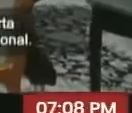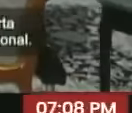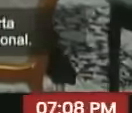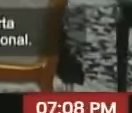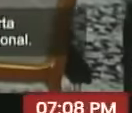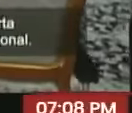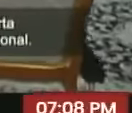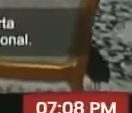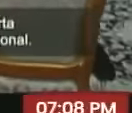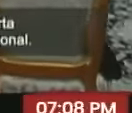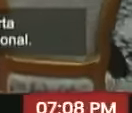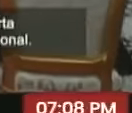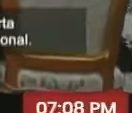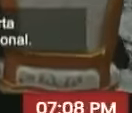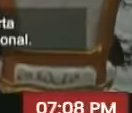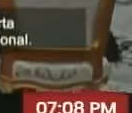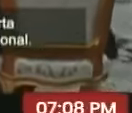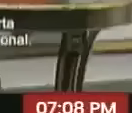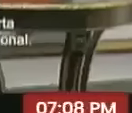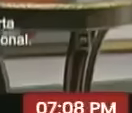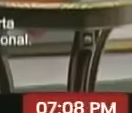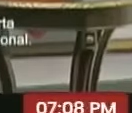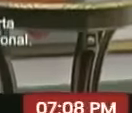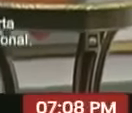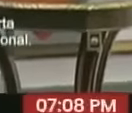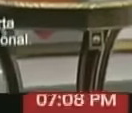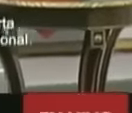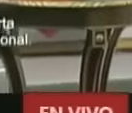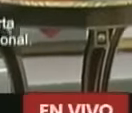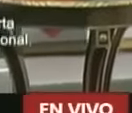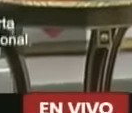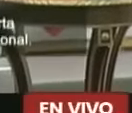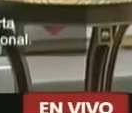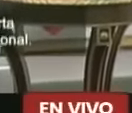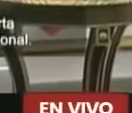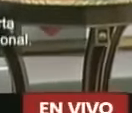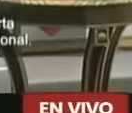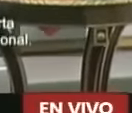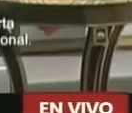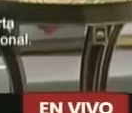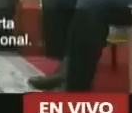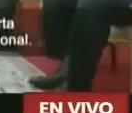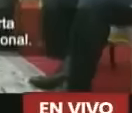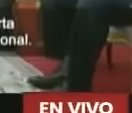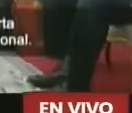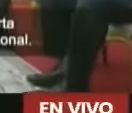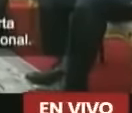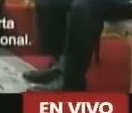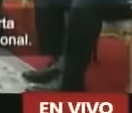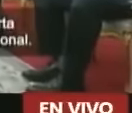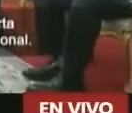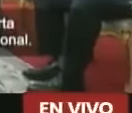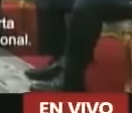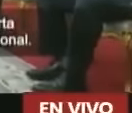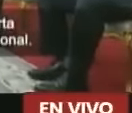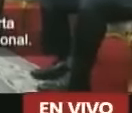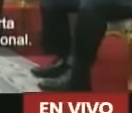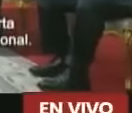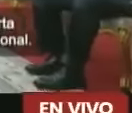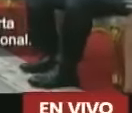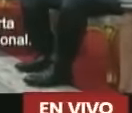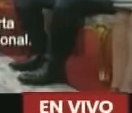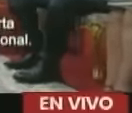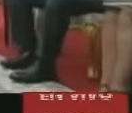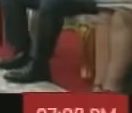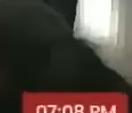consolidar posiciones comunes en aras de la defensa de la carta de Naciones Unidas y las normas y principios del